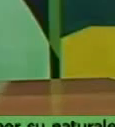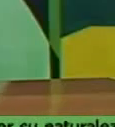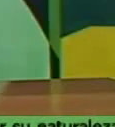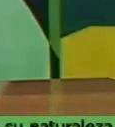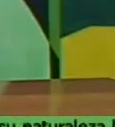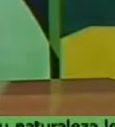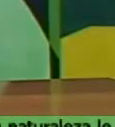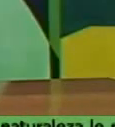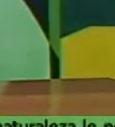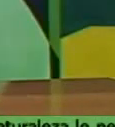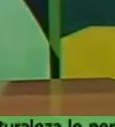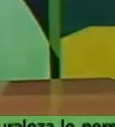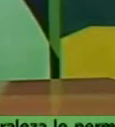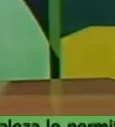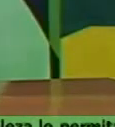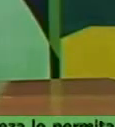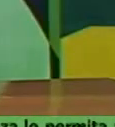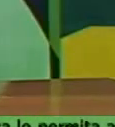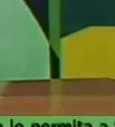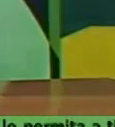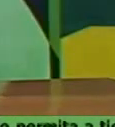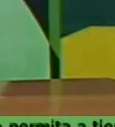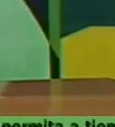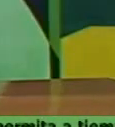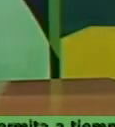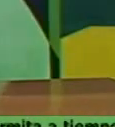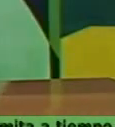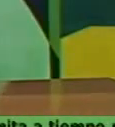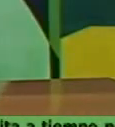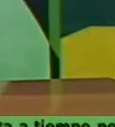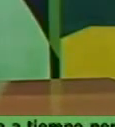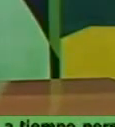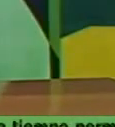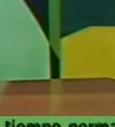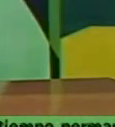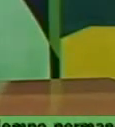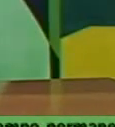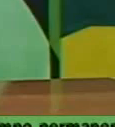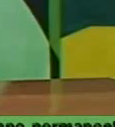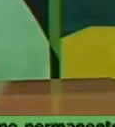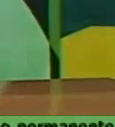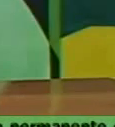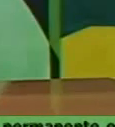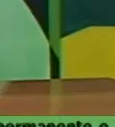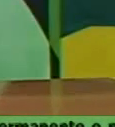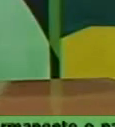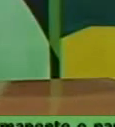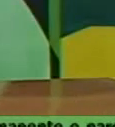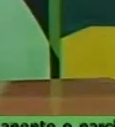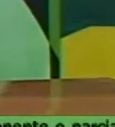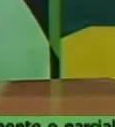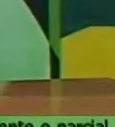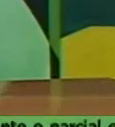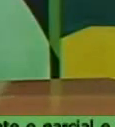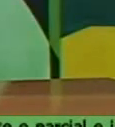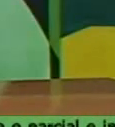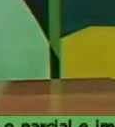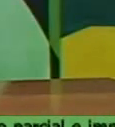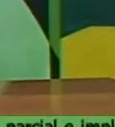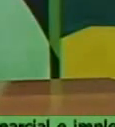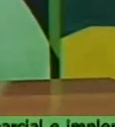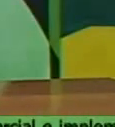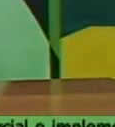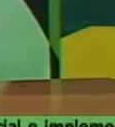minoristas de productos agropecuarios es la resolución 21 del ministerio de finanzas y precios donde en su